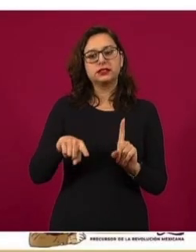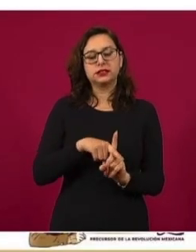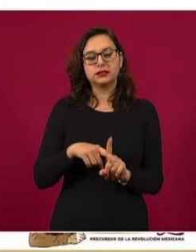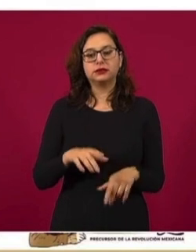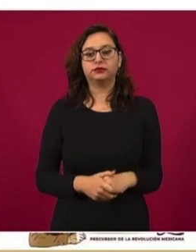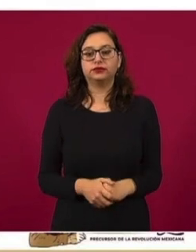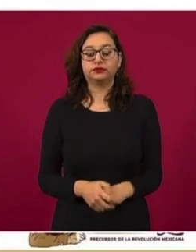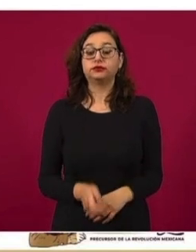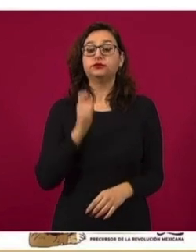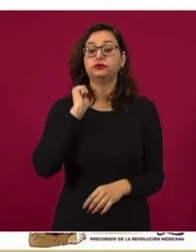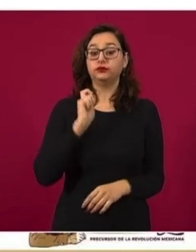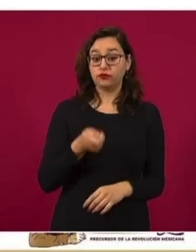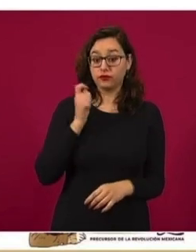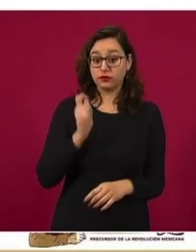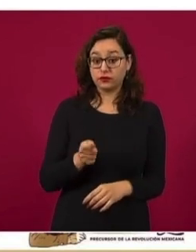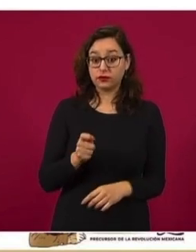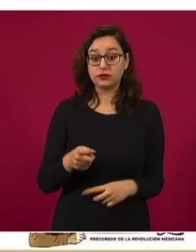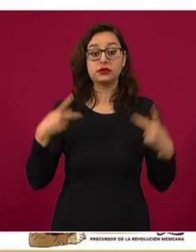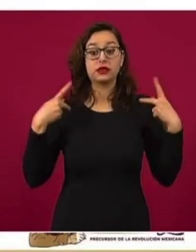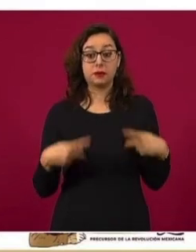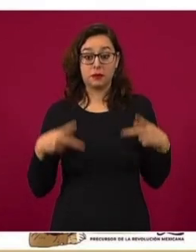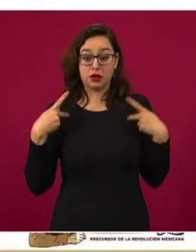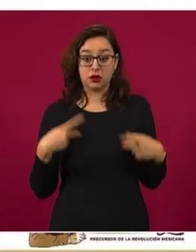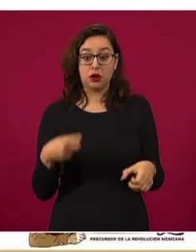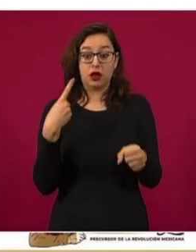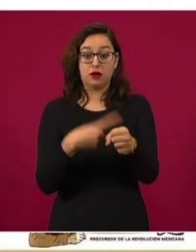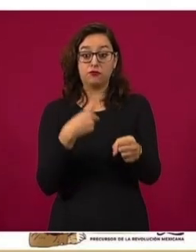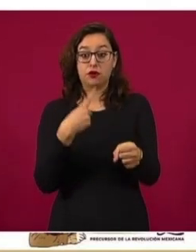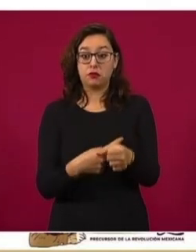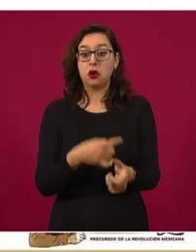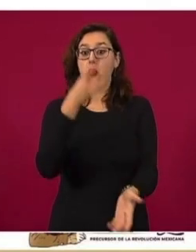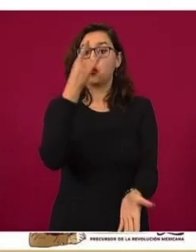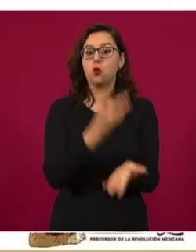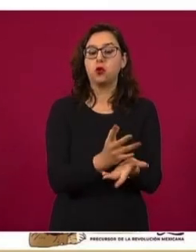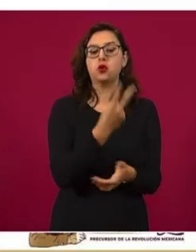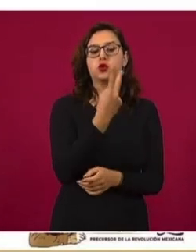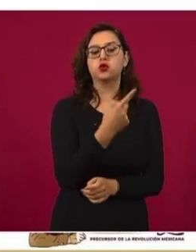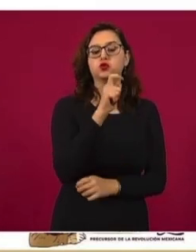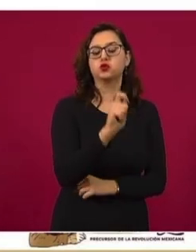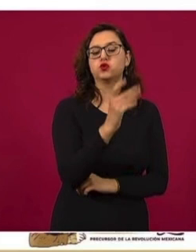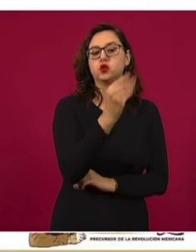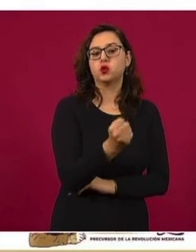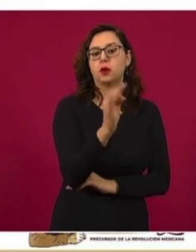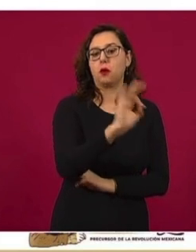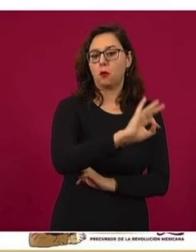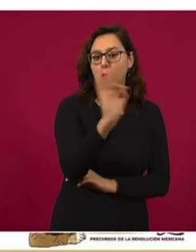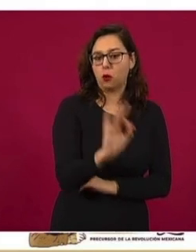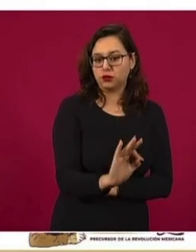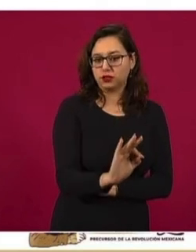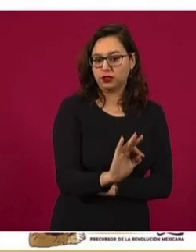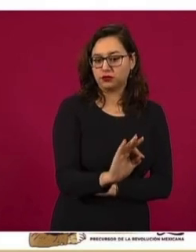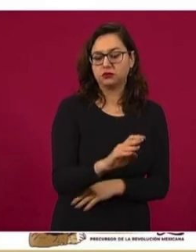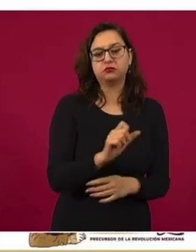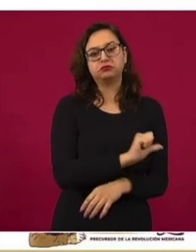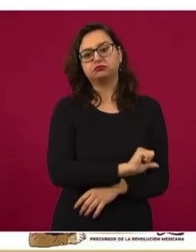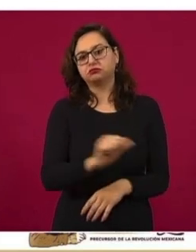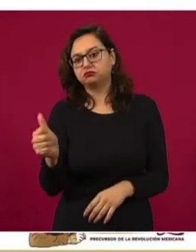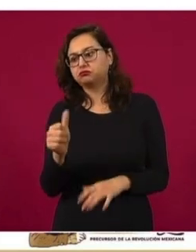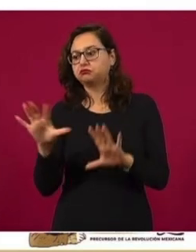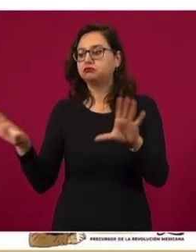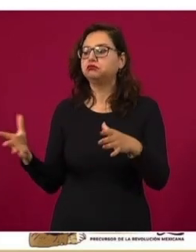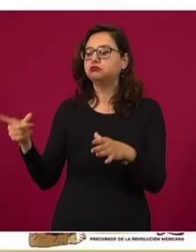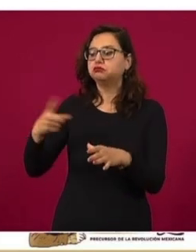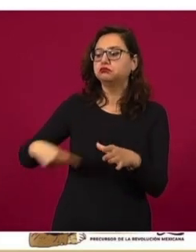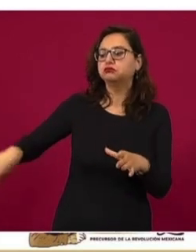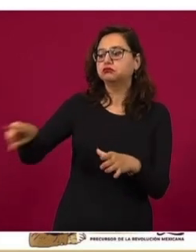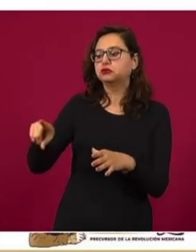.9 por ciento de los casos son casos activos. Todo el resto de la suma que se suele hacer de los casos por